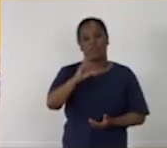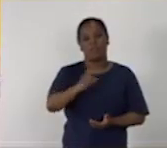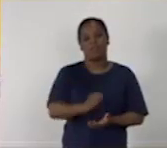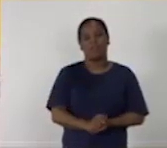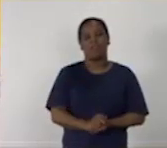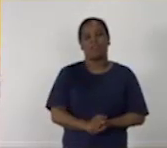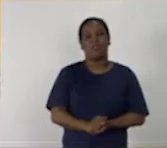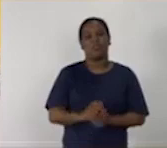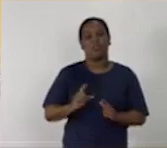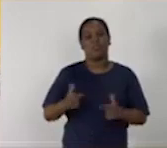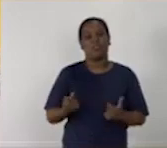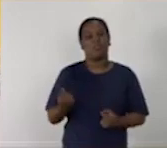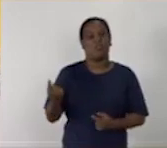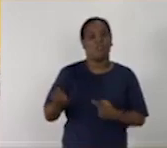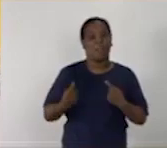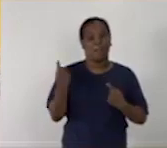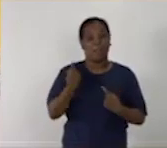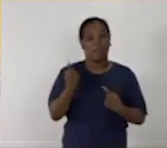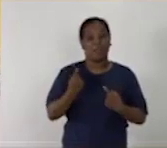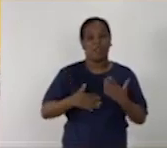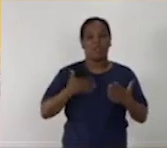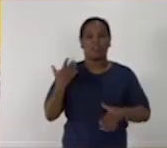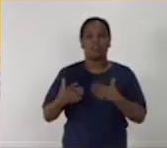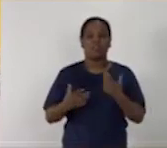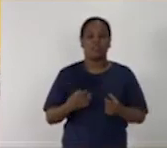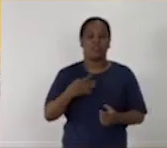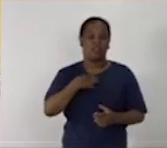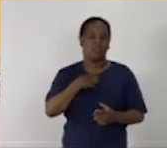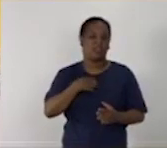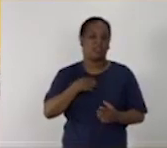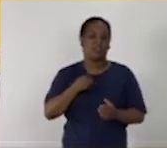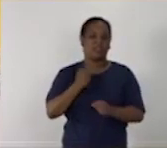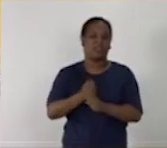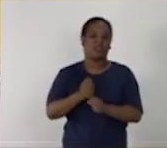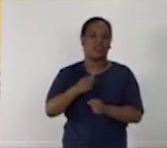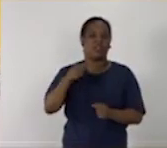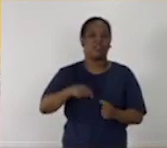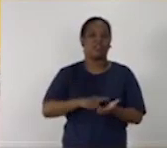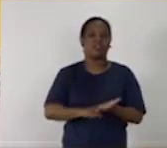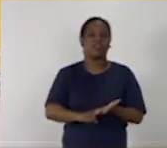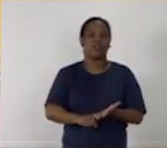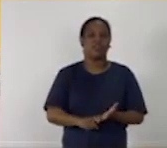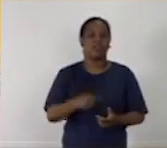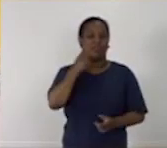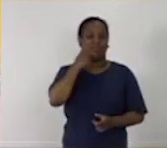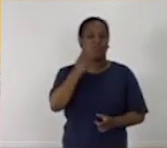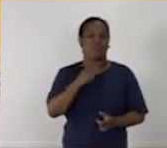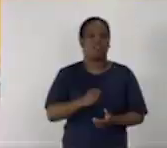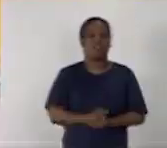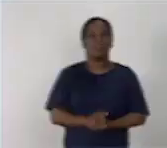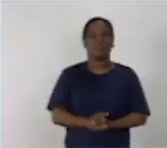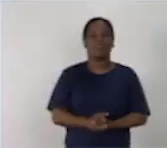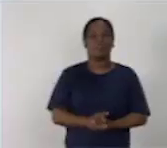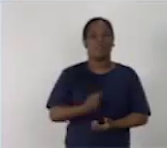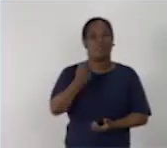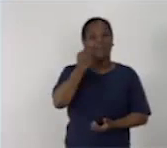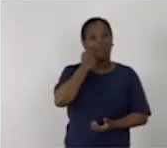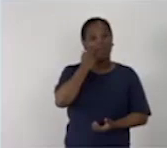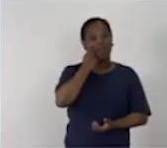¿Cuáles serán las principales actividades que deberán trabajar en esta semana? Vamos a precisarlas.